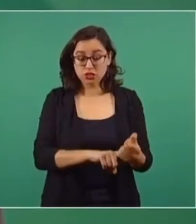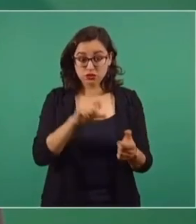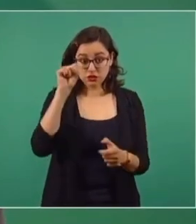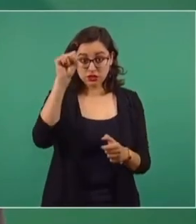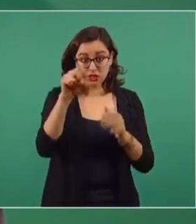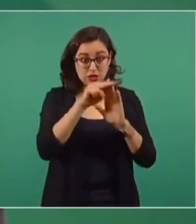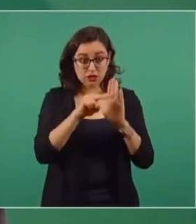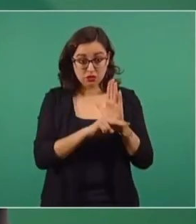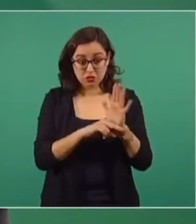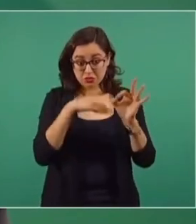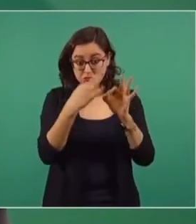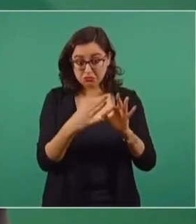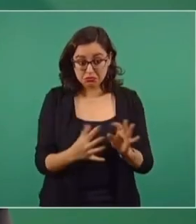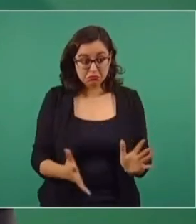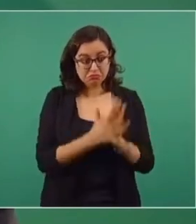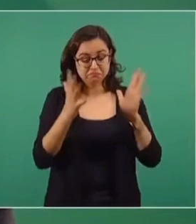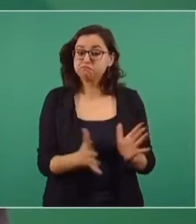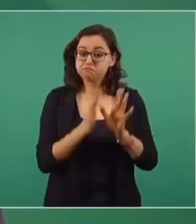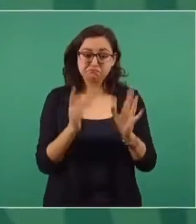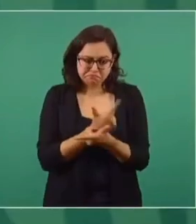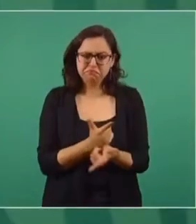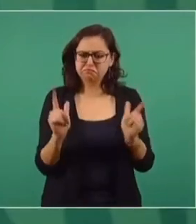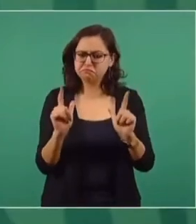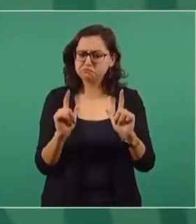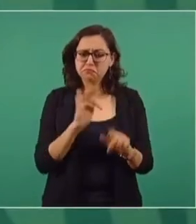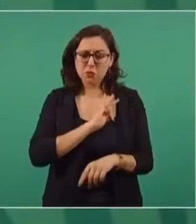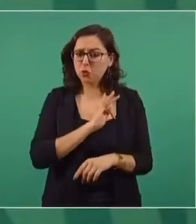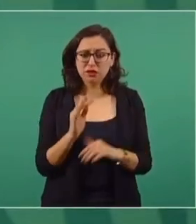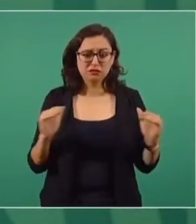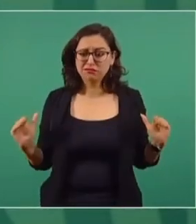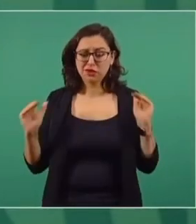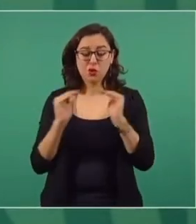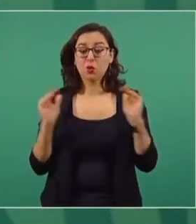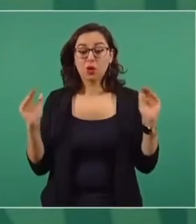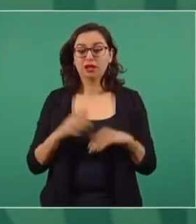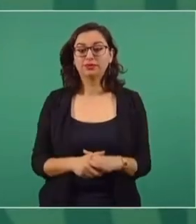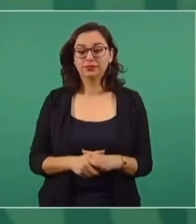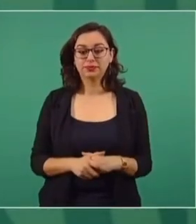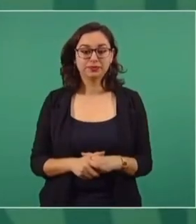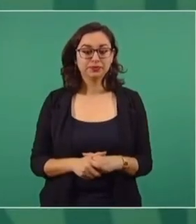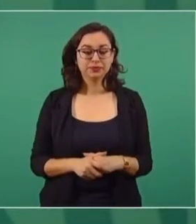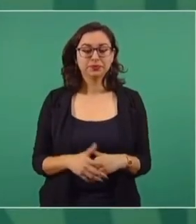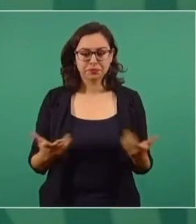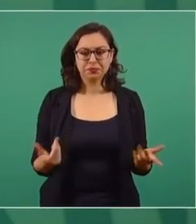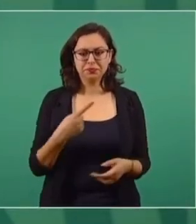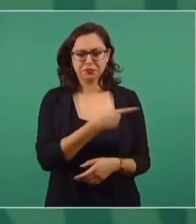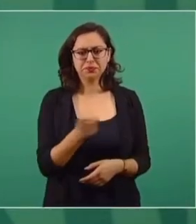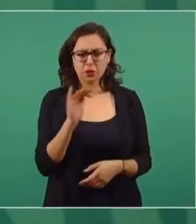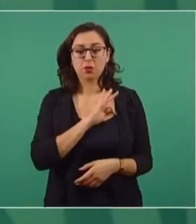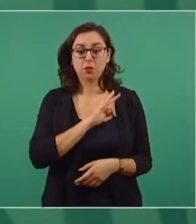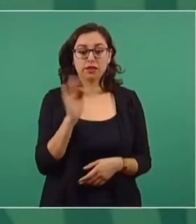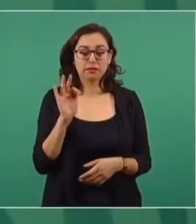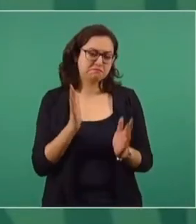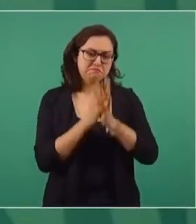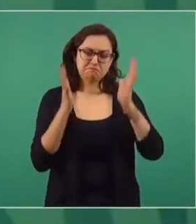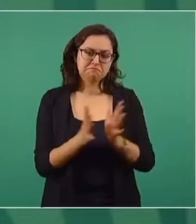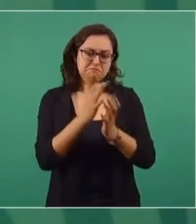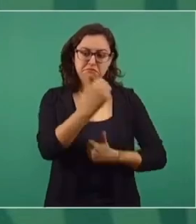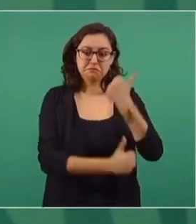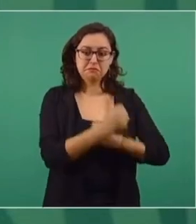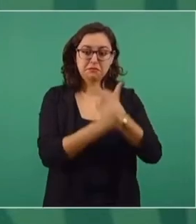en condiciones de participar, lo pueden hacer, como cualquier otro trabajador que tenga el derecho puede participar y va a decidir